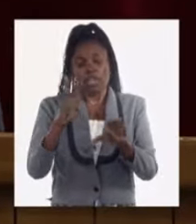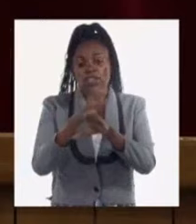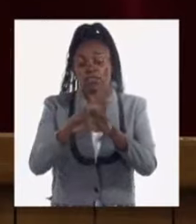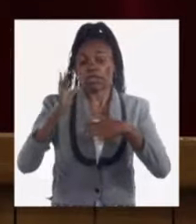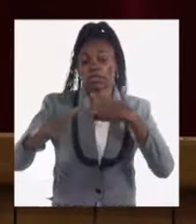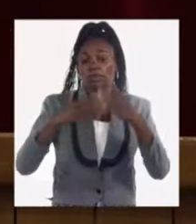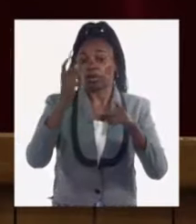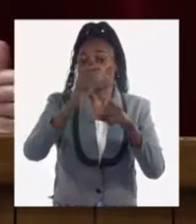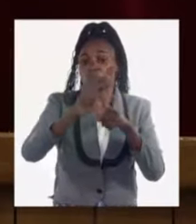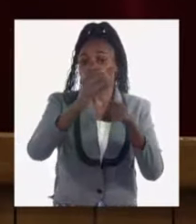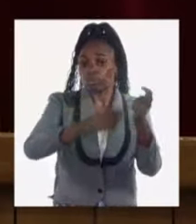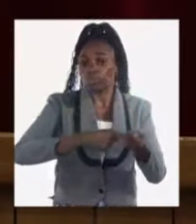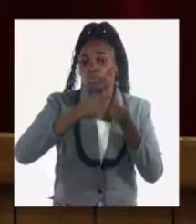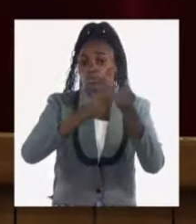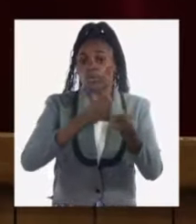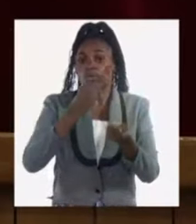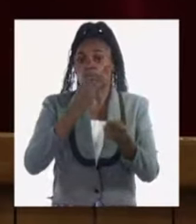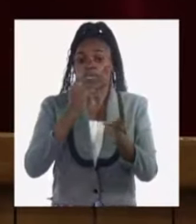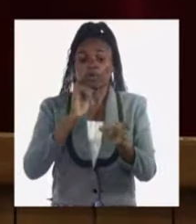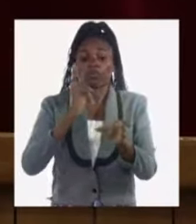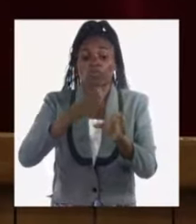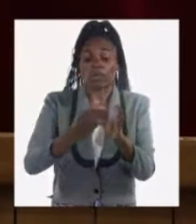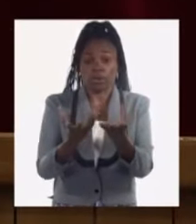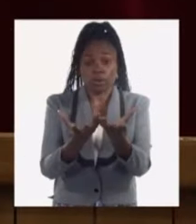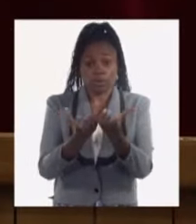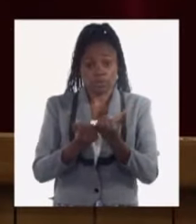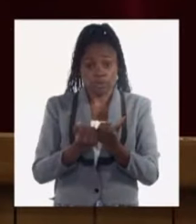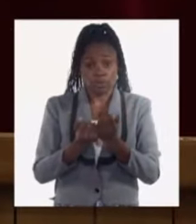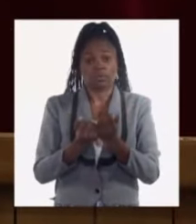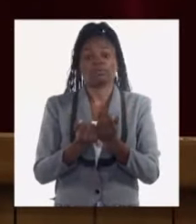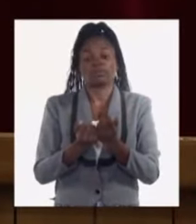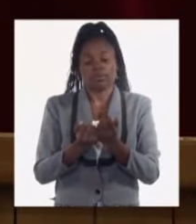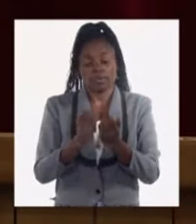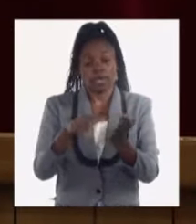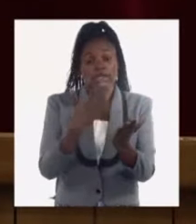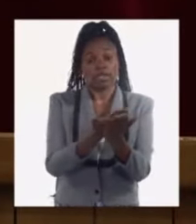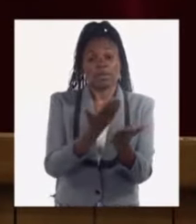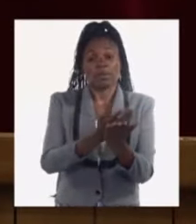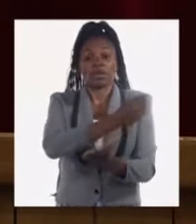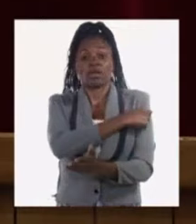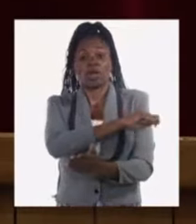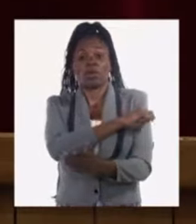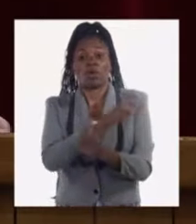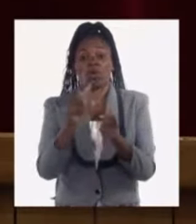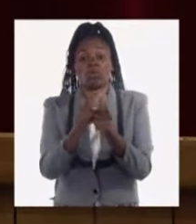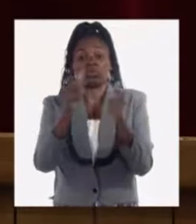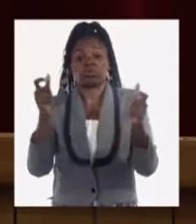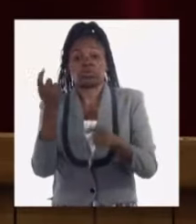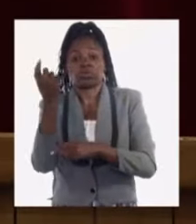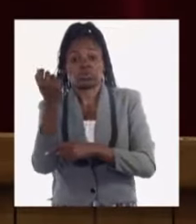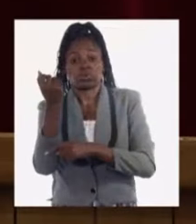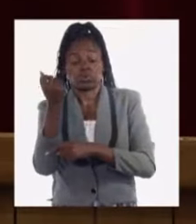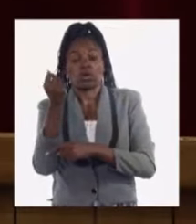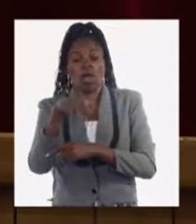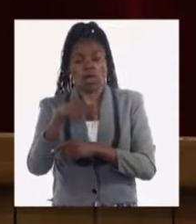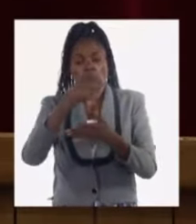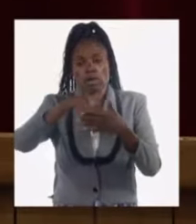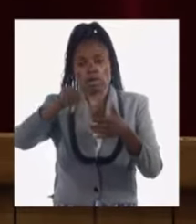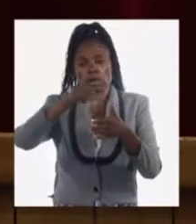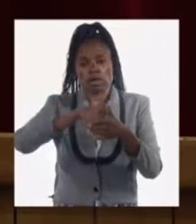productivas a partir de no poderse disponer de las cantidades de combustible que demanda el crecimiento económico que proyectamos en el plan.